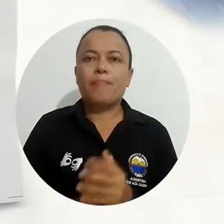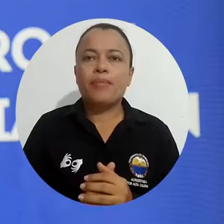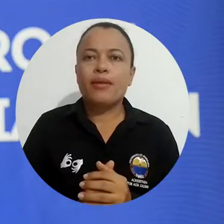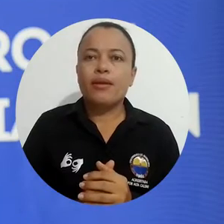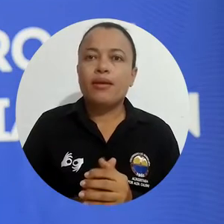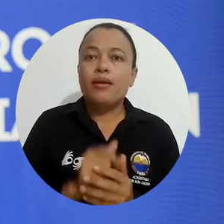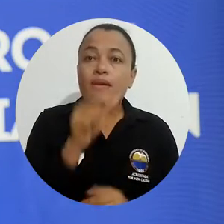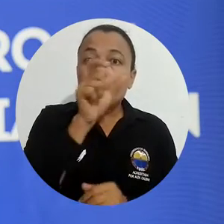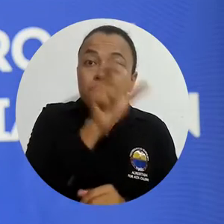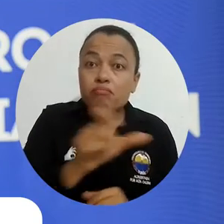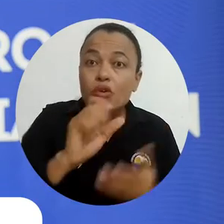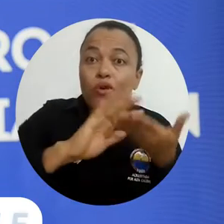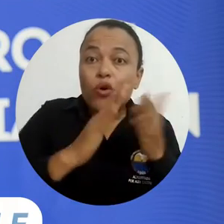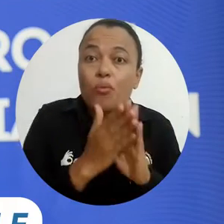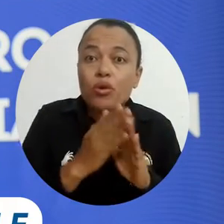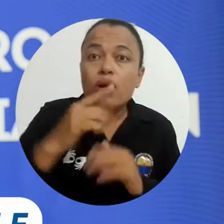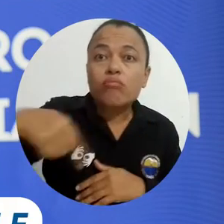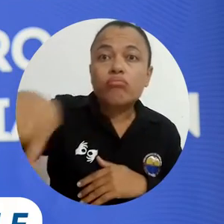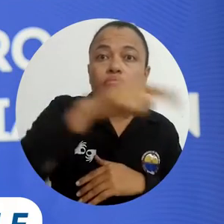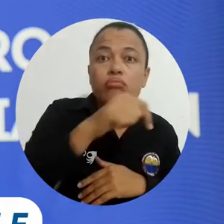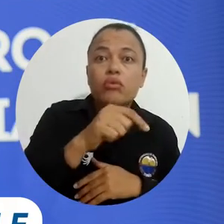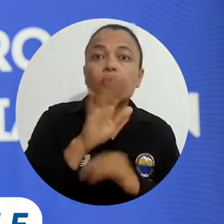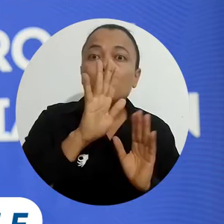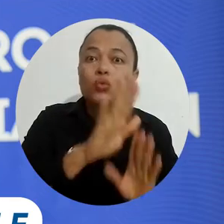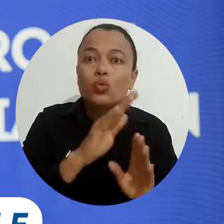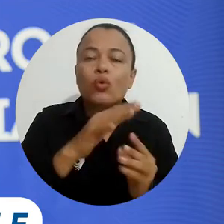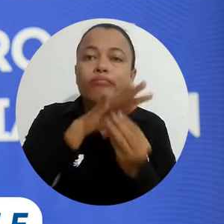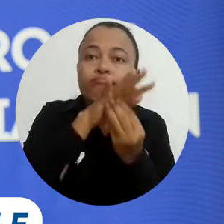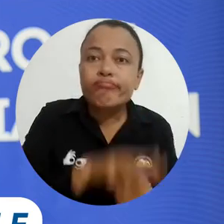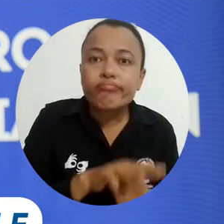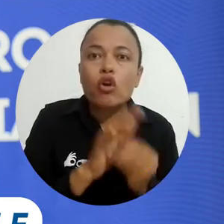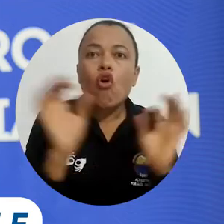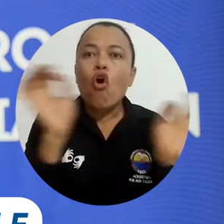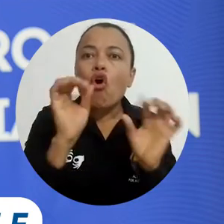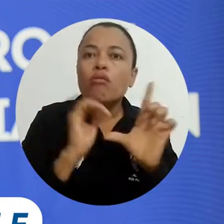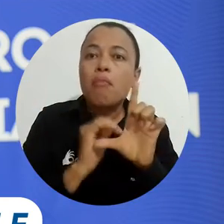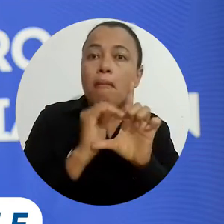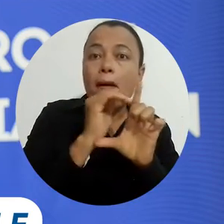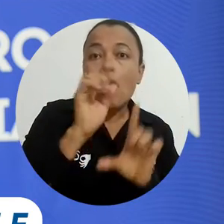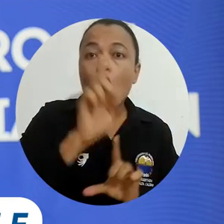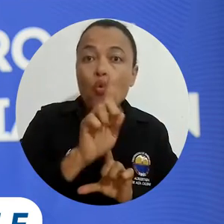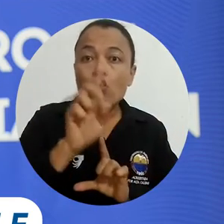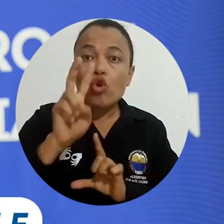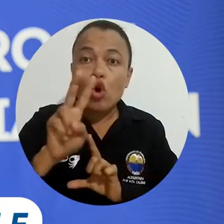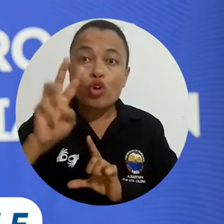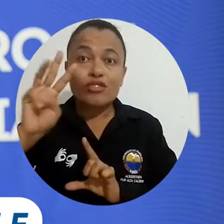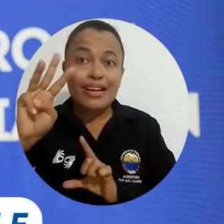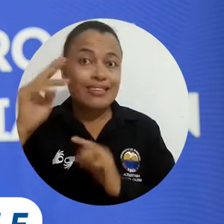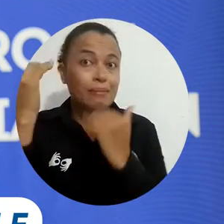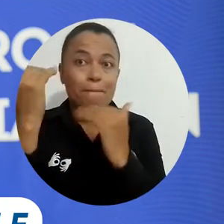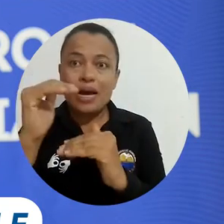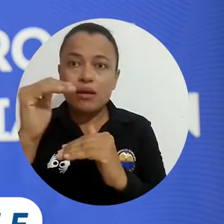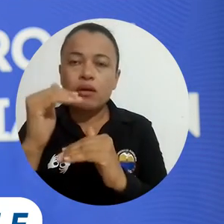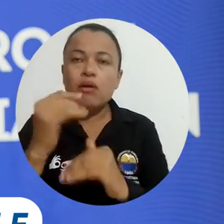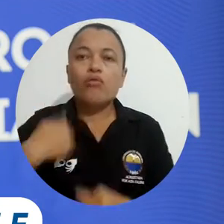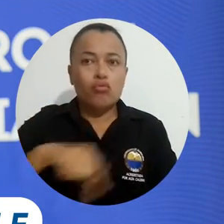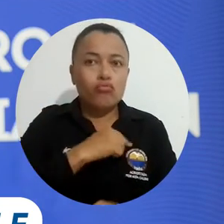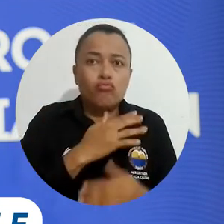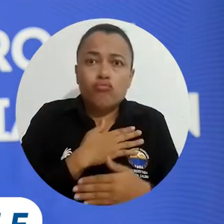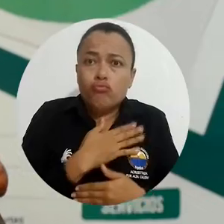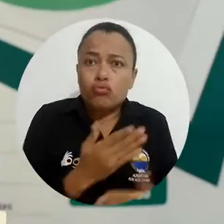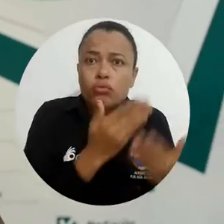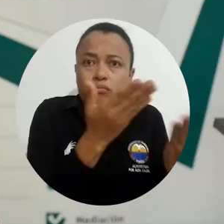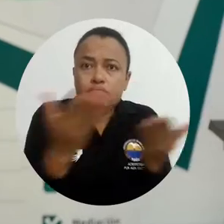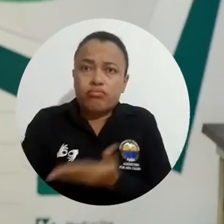diferente. Toda aquella población que tiene una condición de vulnerabilidad, que esté en una estratificación máximo